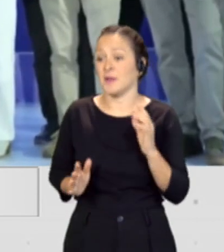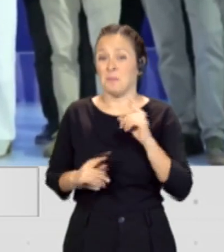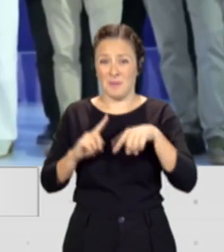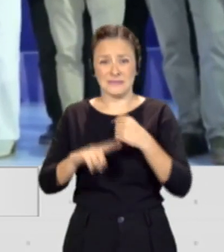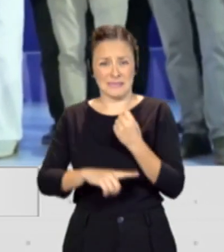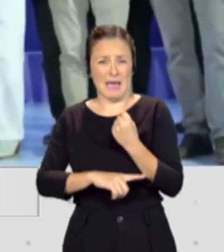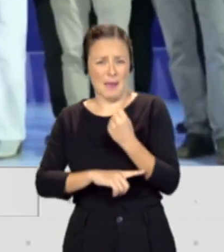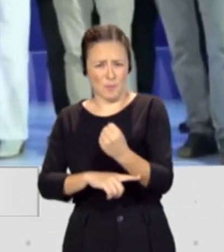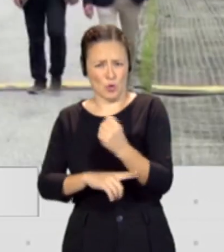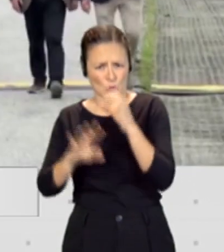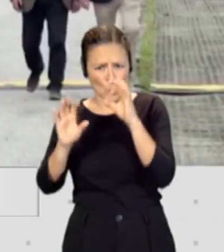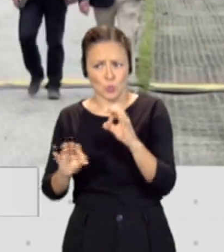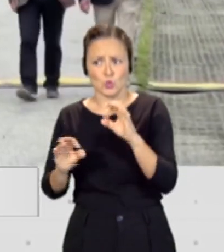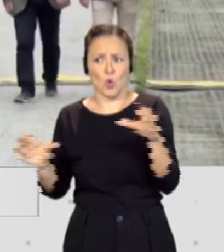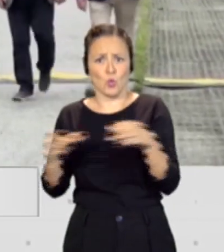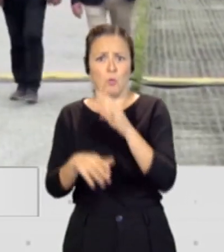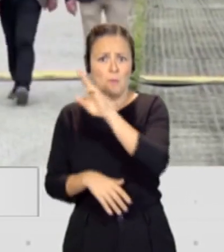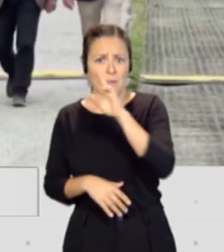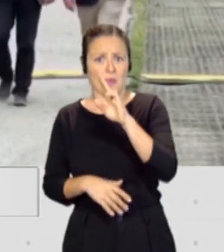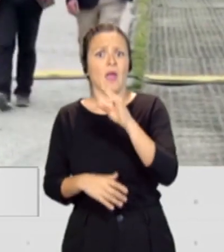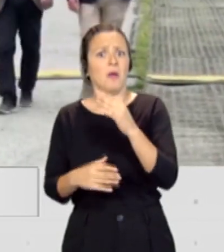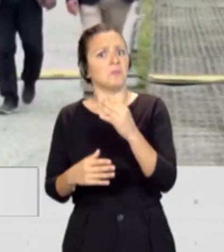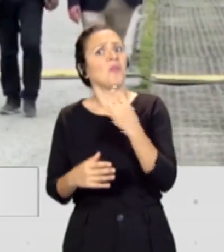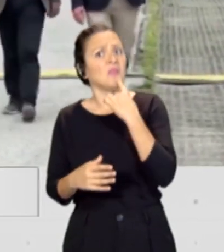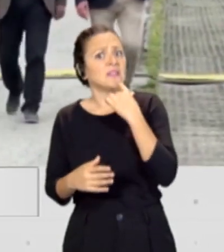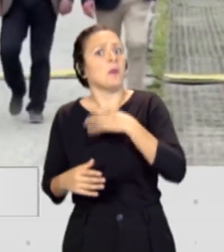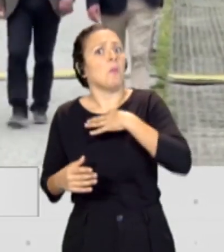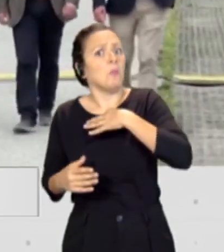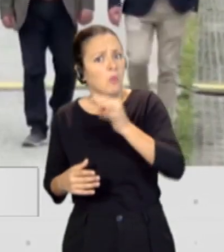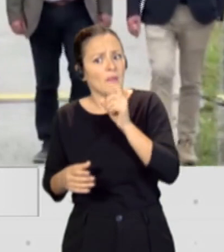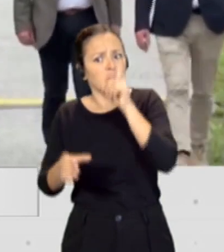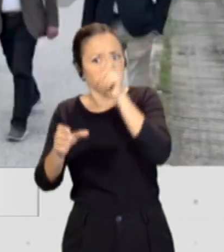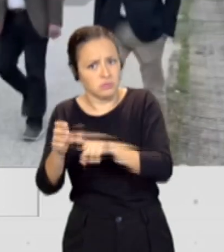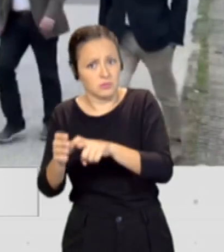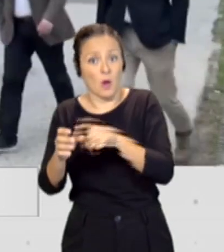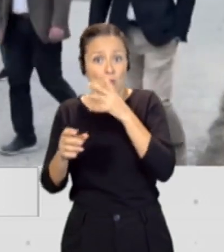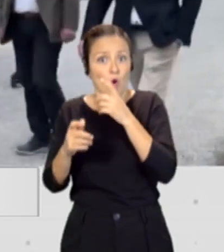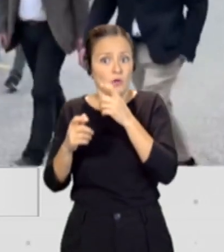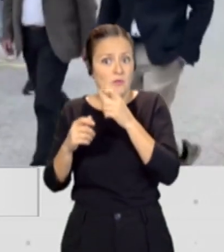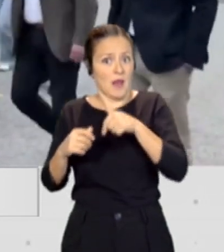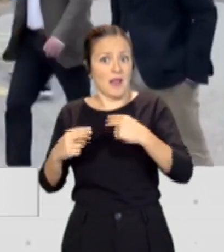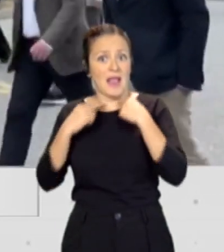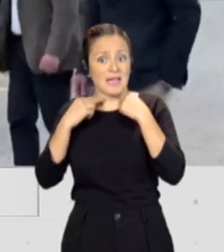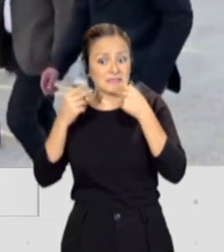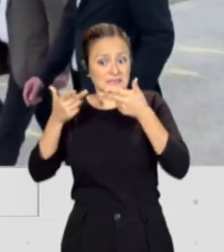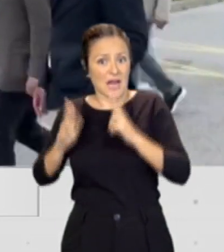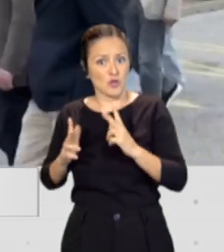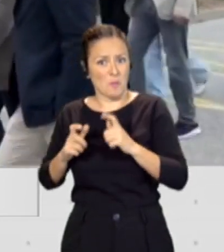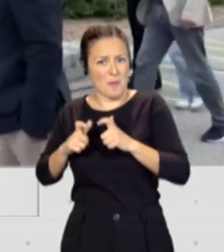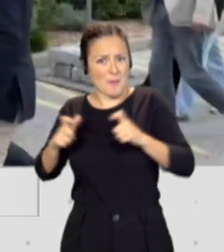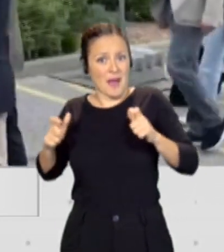se está hablando del Partido Popular, ¿no? Con esta gran subida de escaños, ¿no? Que pasa de 3 a 15.